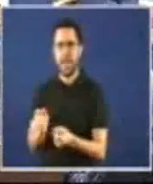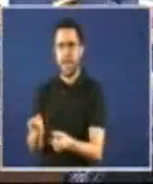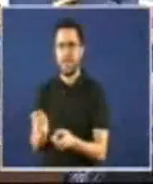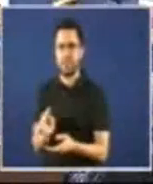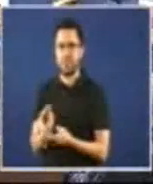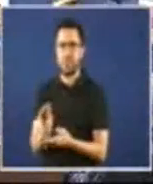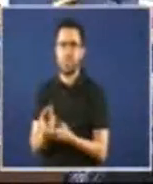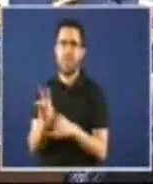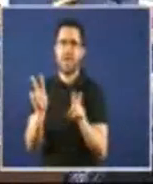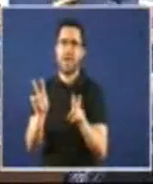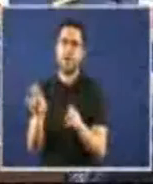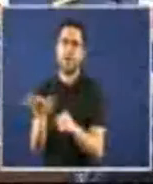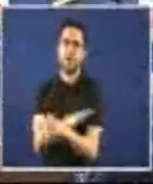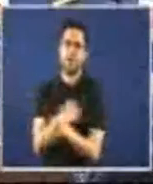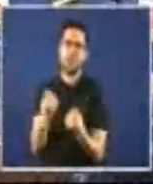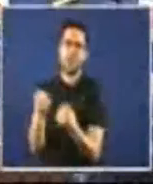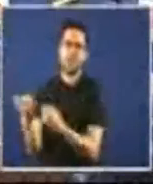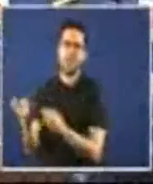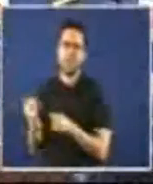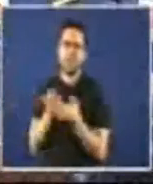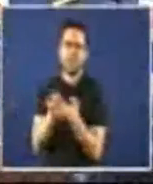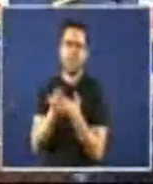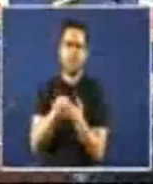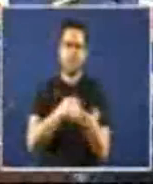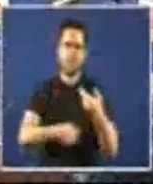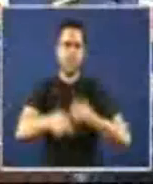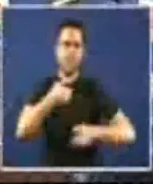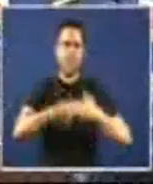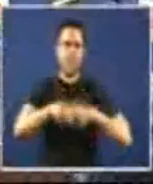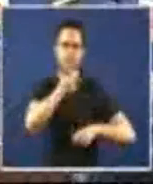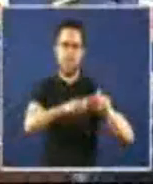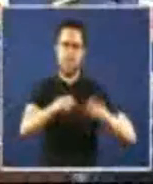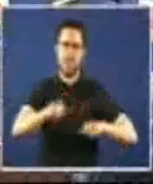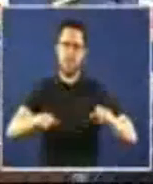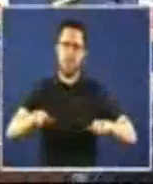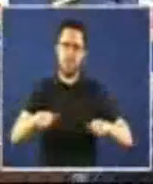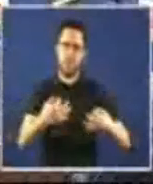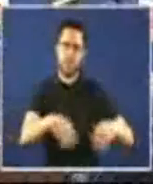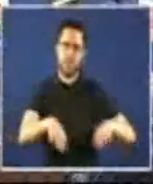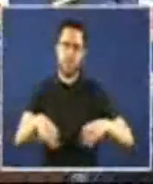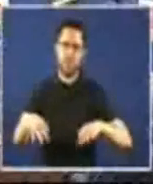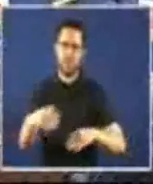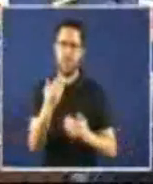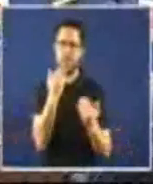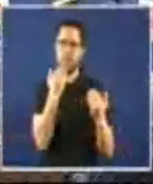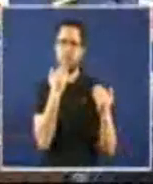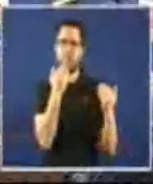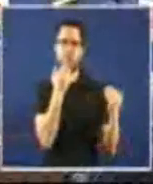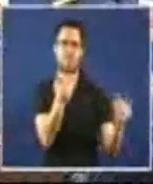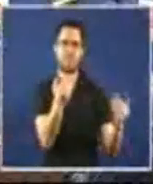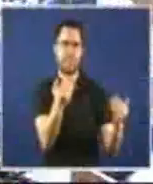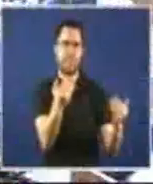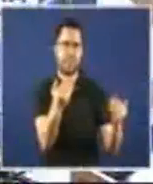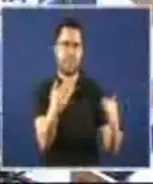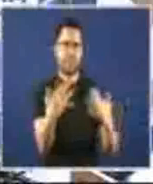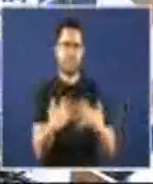necesidades de servizos que reclama a cidadanía do comun e non a plutocracia Moitas gracias Gracias Sr. Veiras